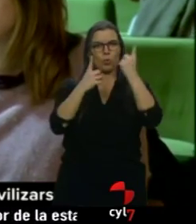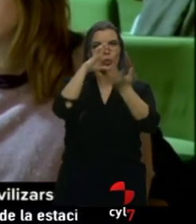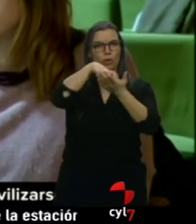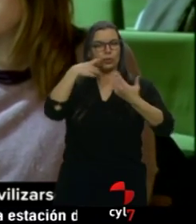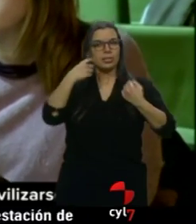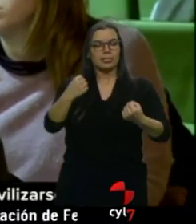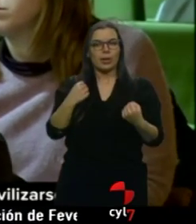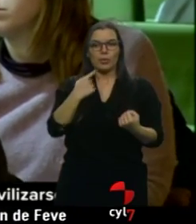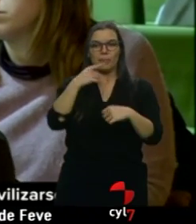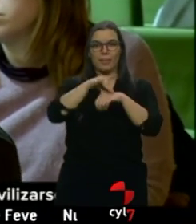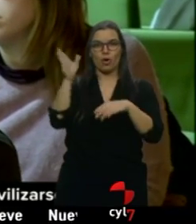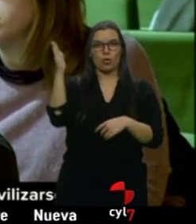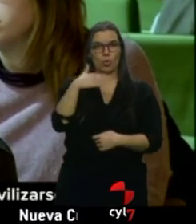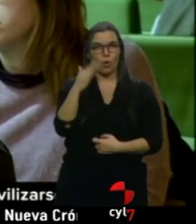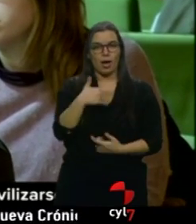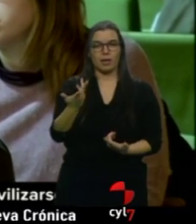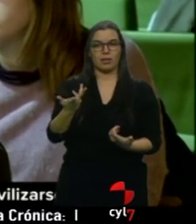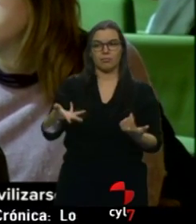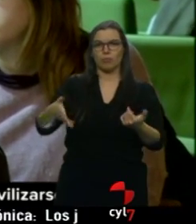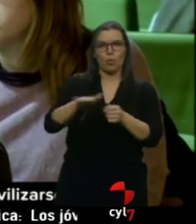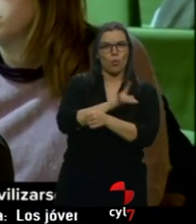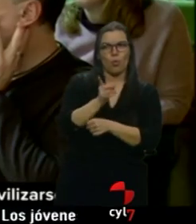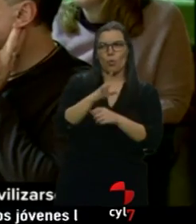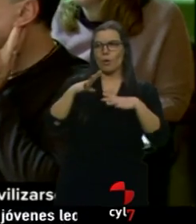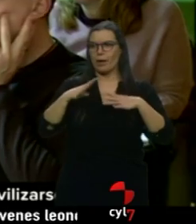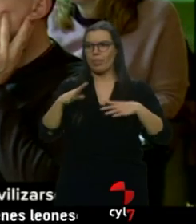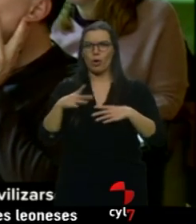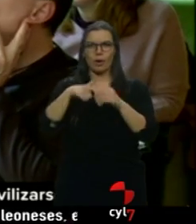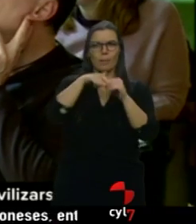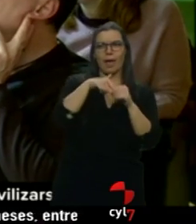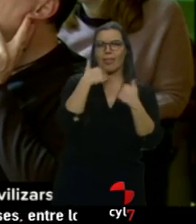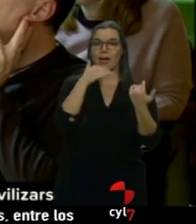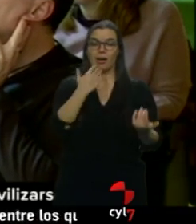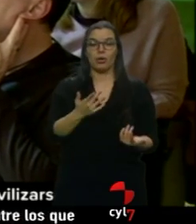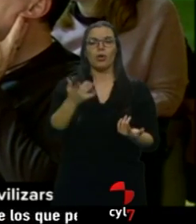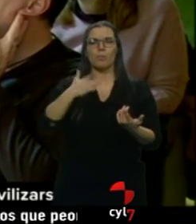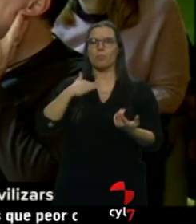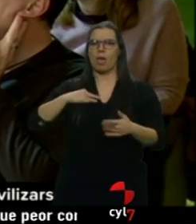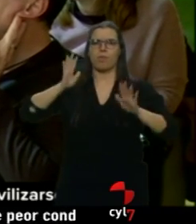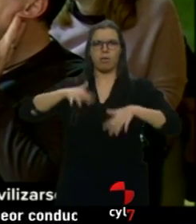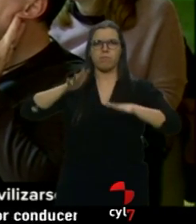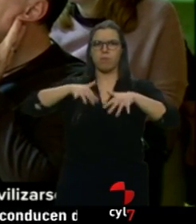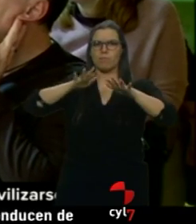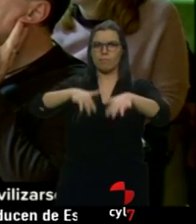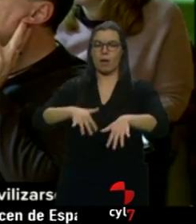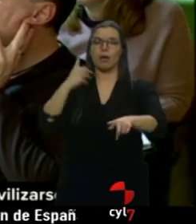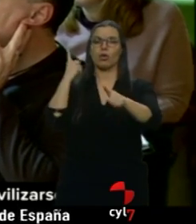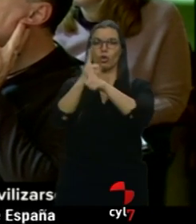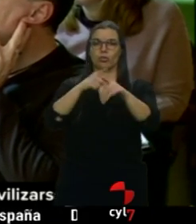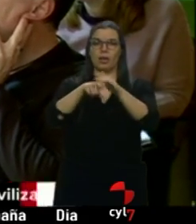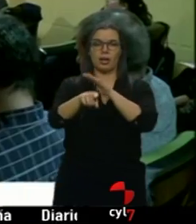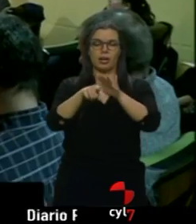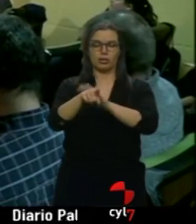ante la falta de médicos que cubran las vacantes. No descartan movilizarse contra la gestión sanitaria del gobierno regional.